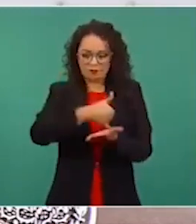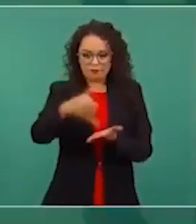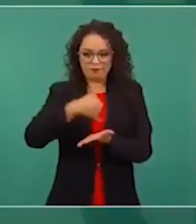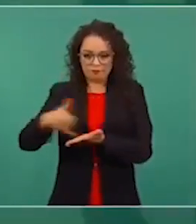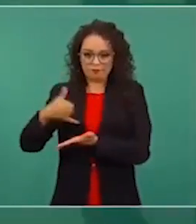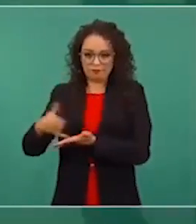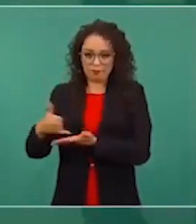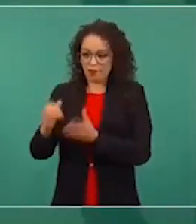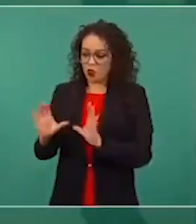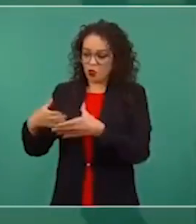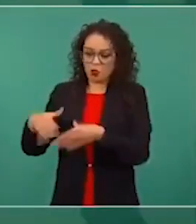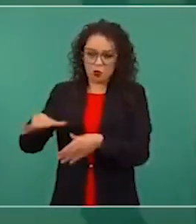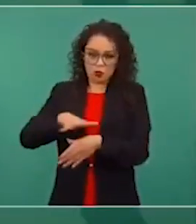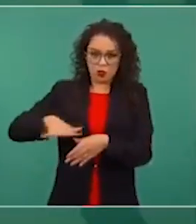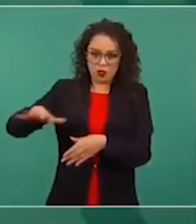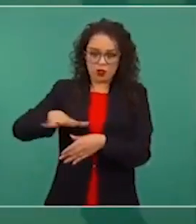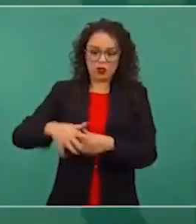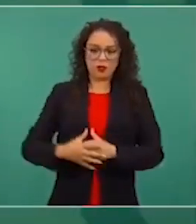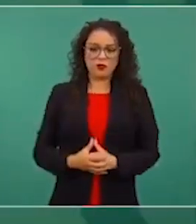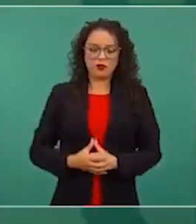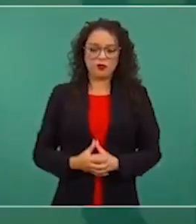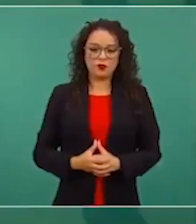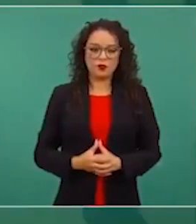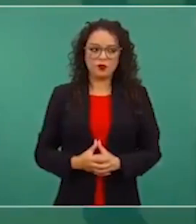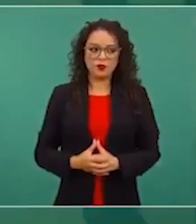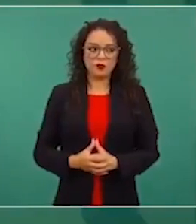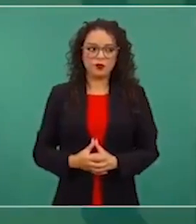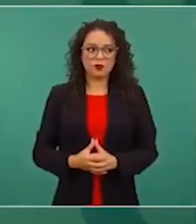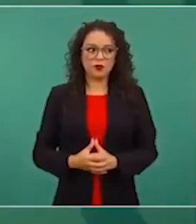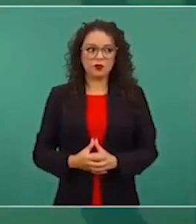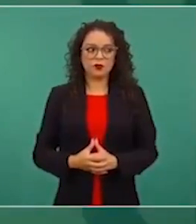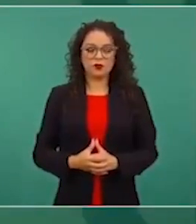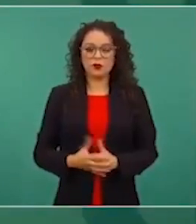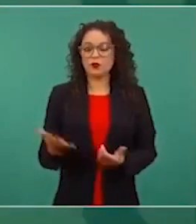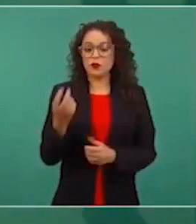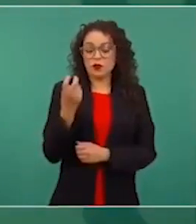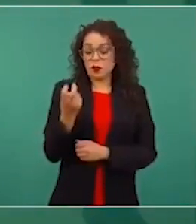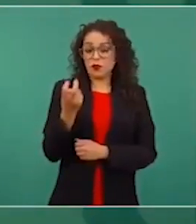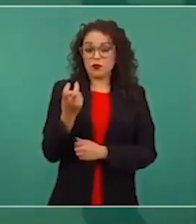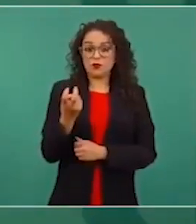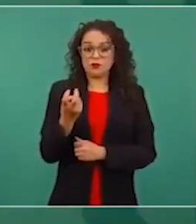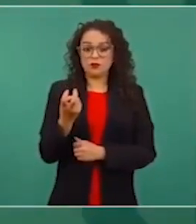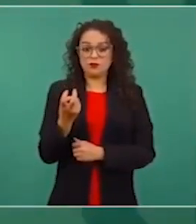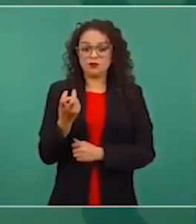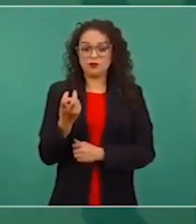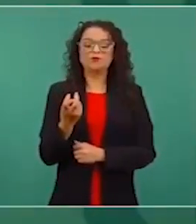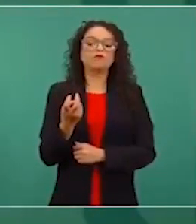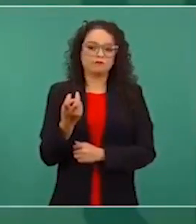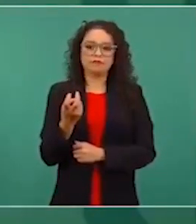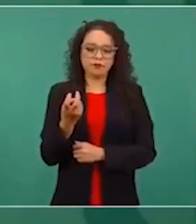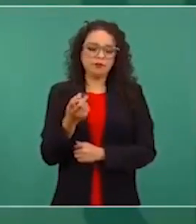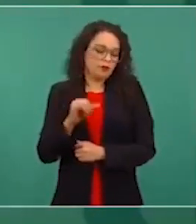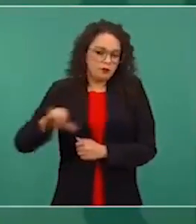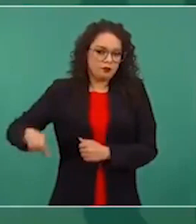comuneros. Entonces, hay interés